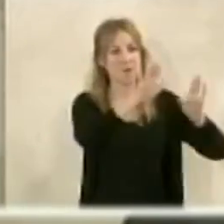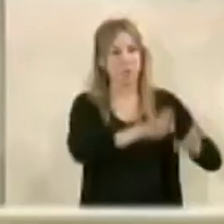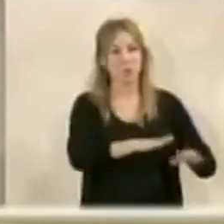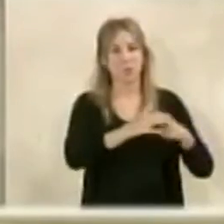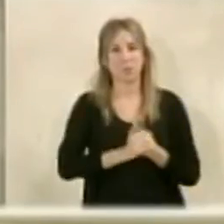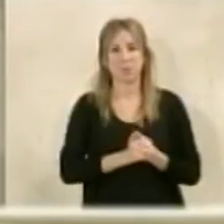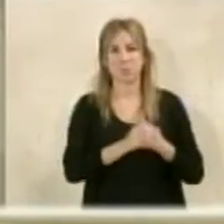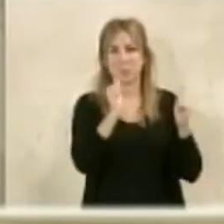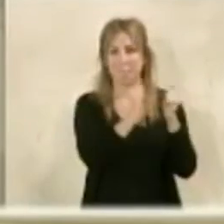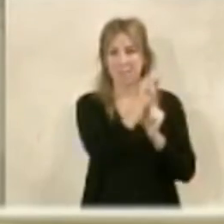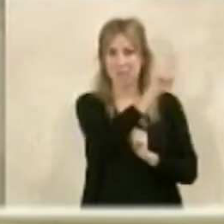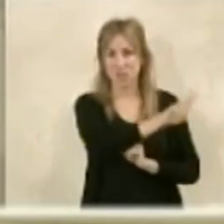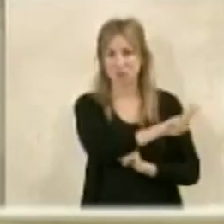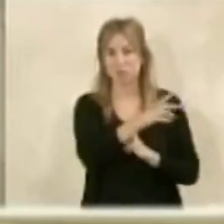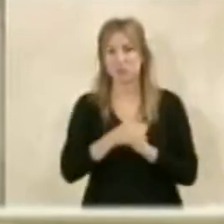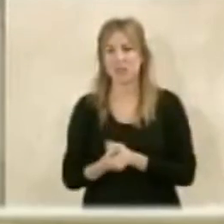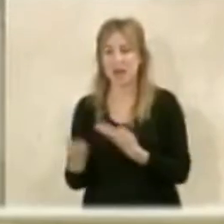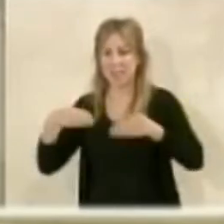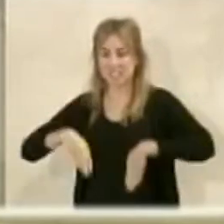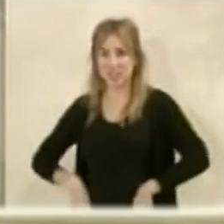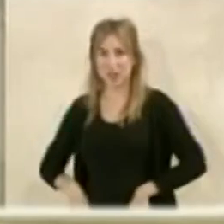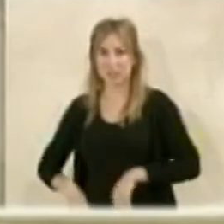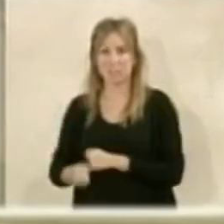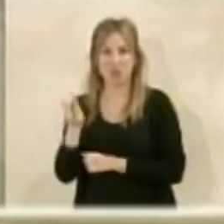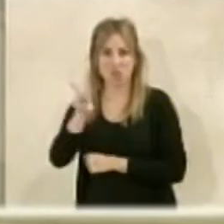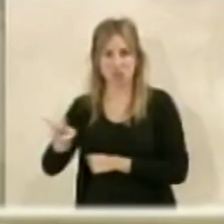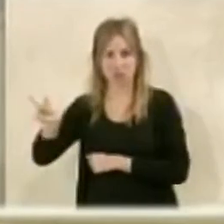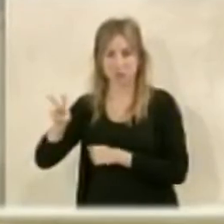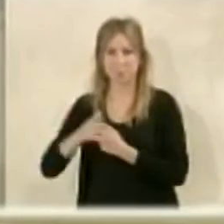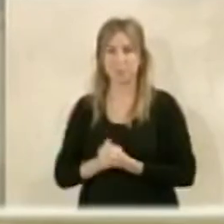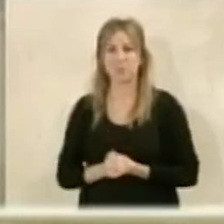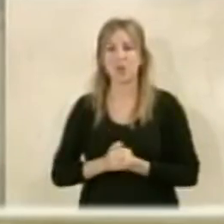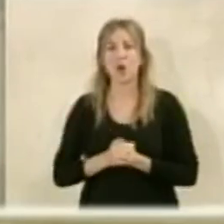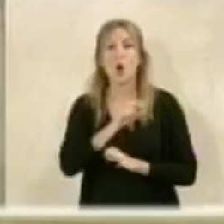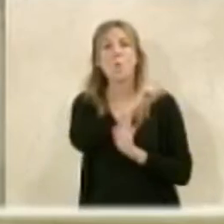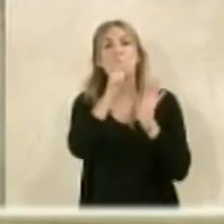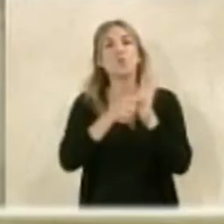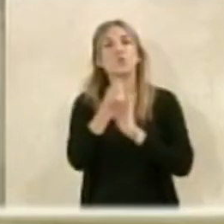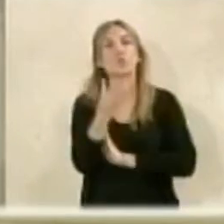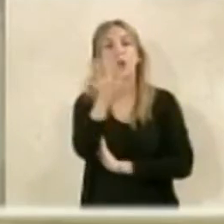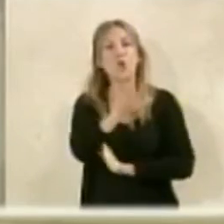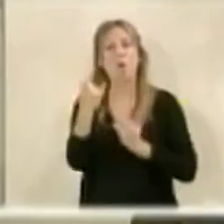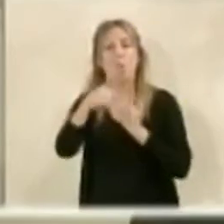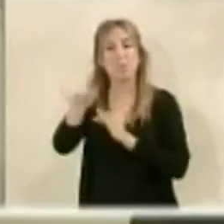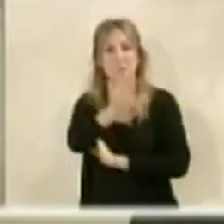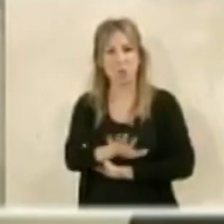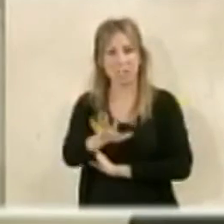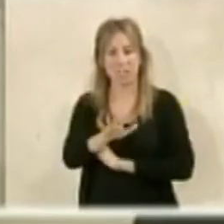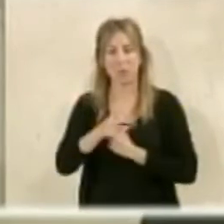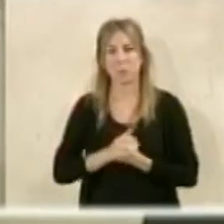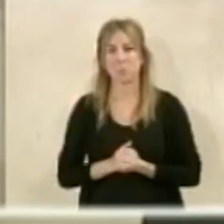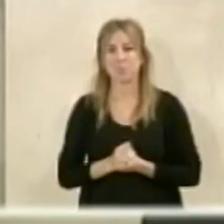a favor 22 abstenciones abstenciones 2 punto número quinto y último de este pleno